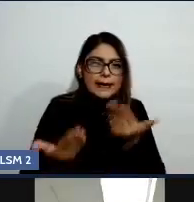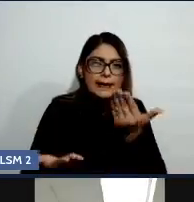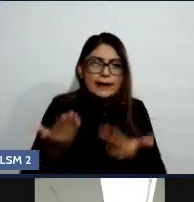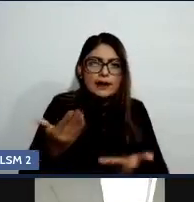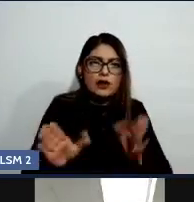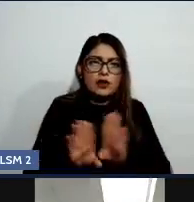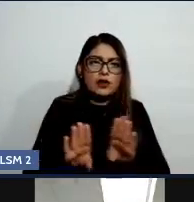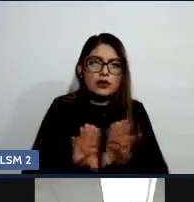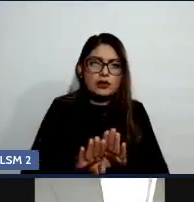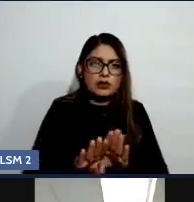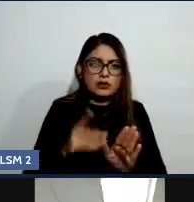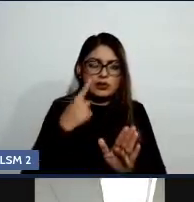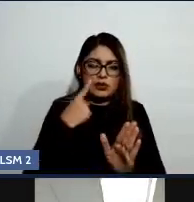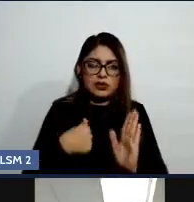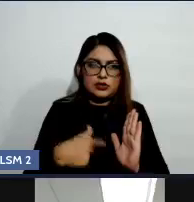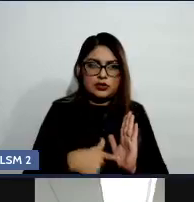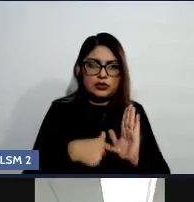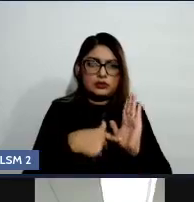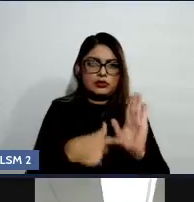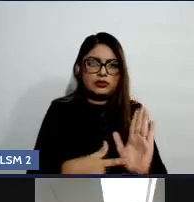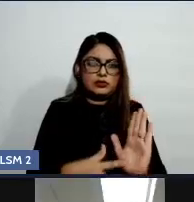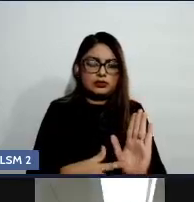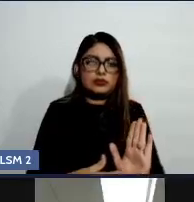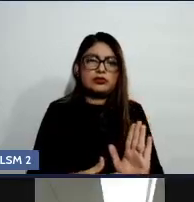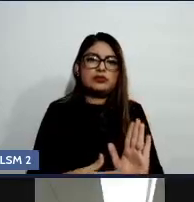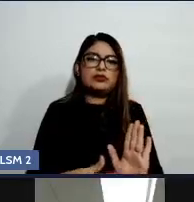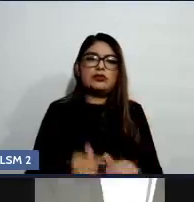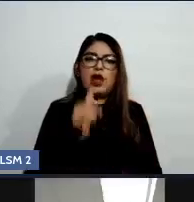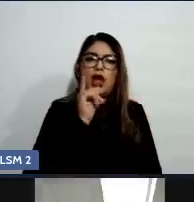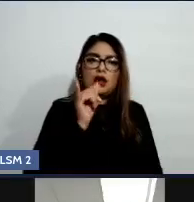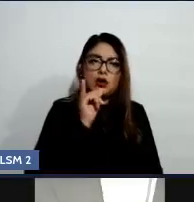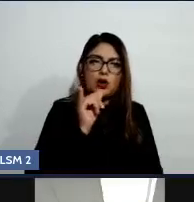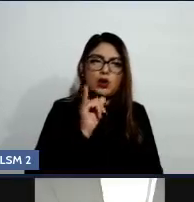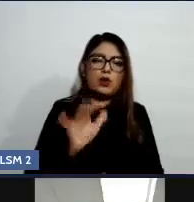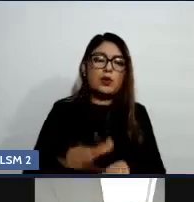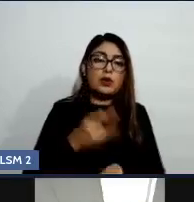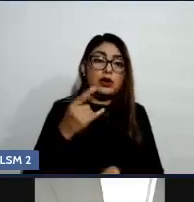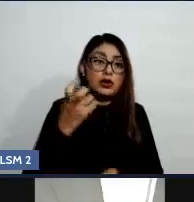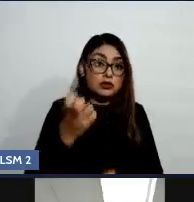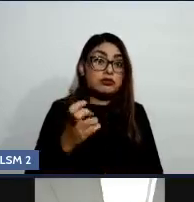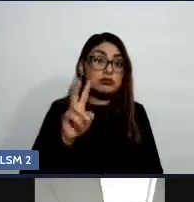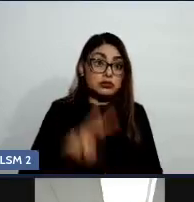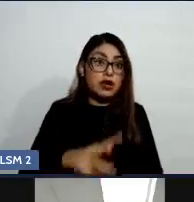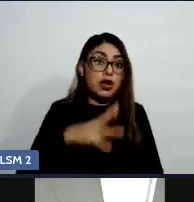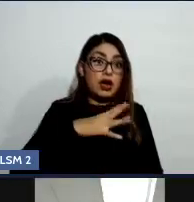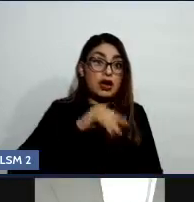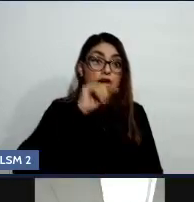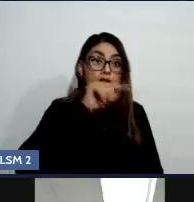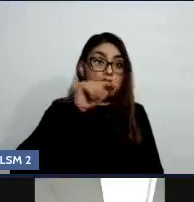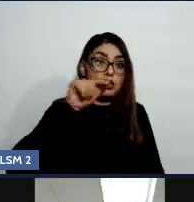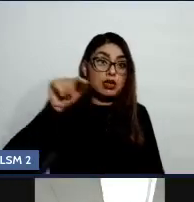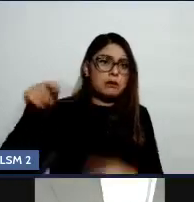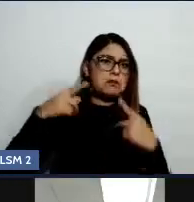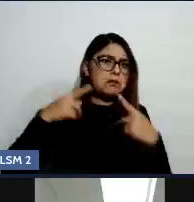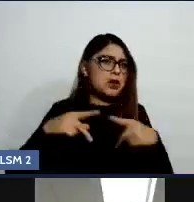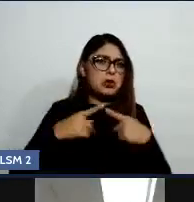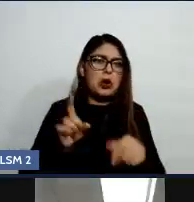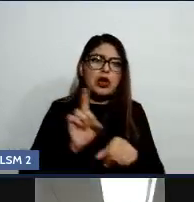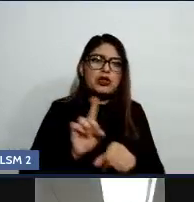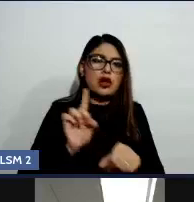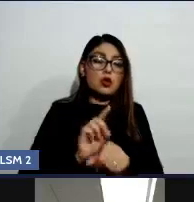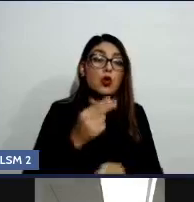más el alcohol por lo cotidiano que es. Porque está tan presente en la vida diaria que